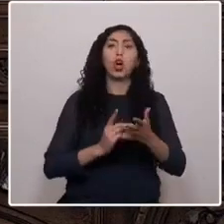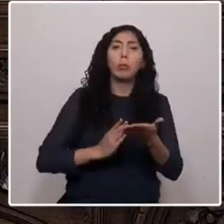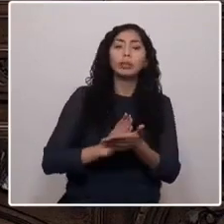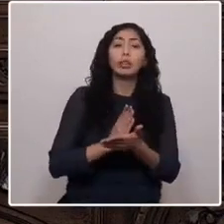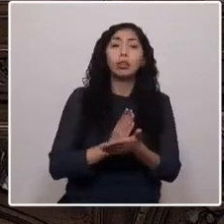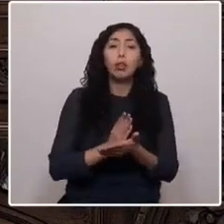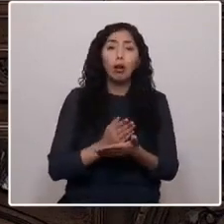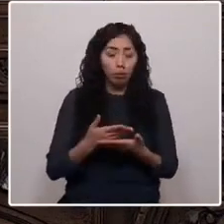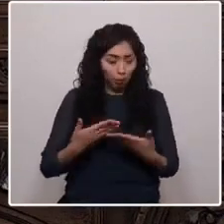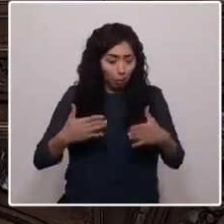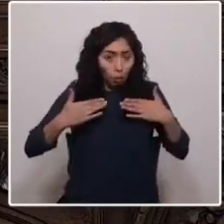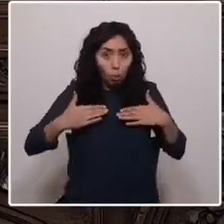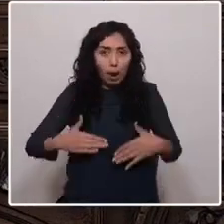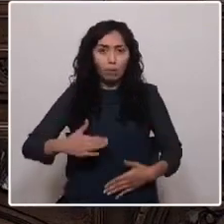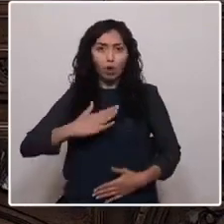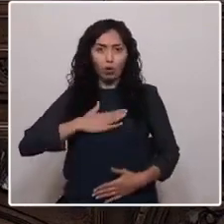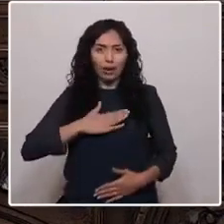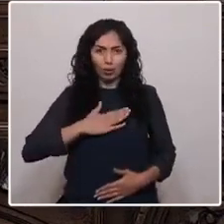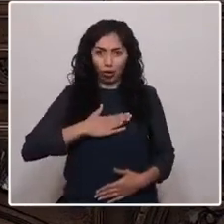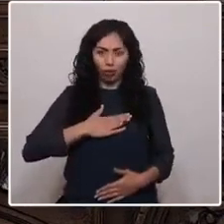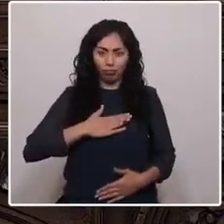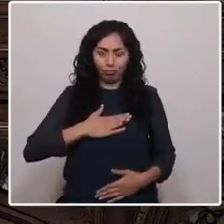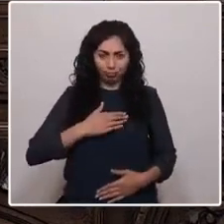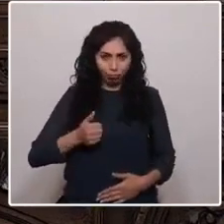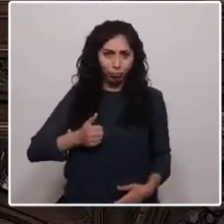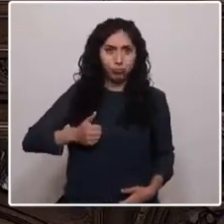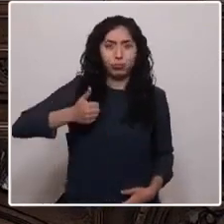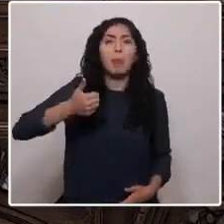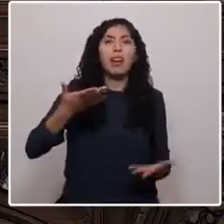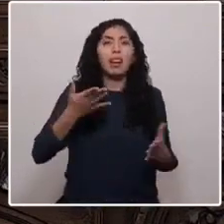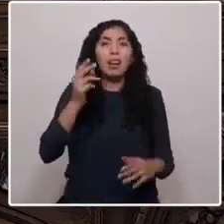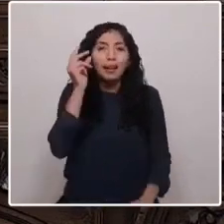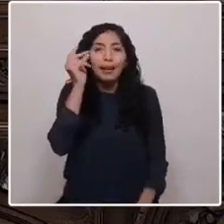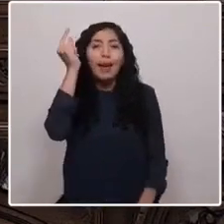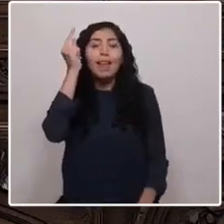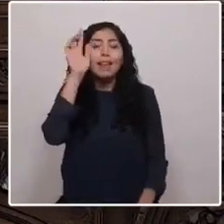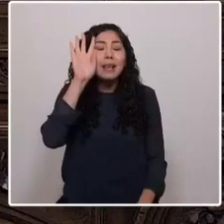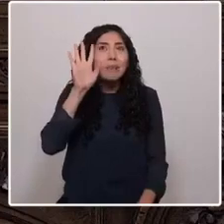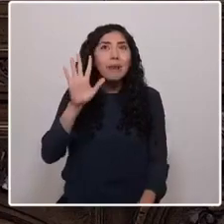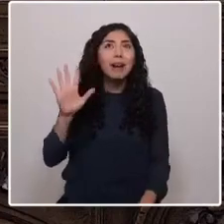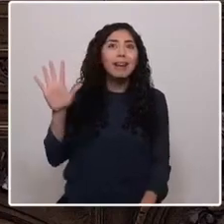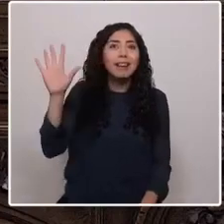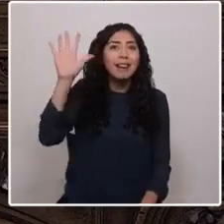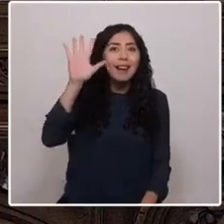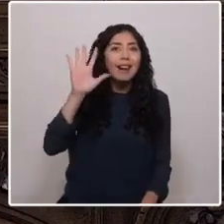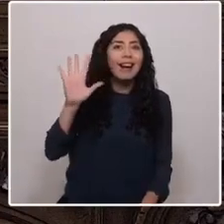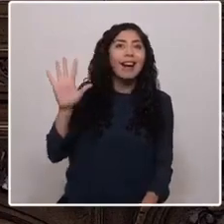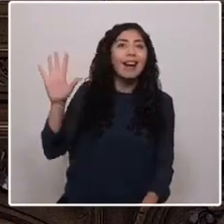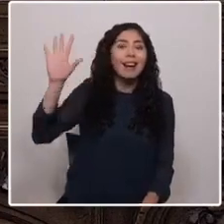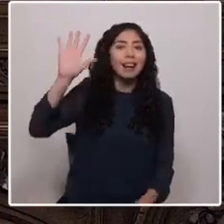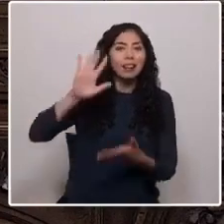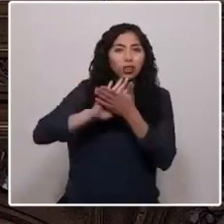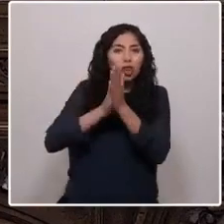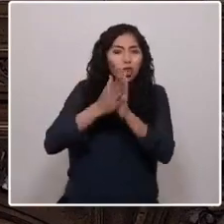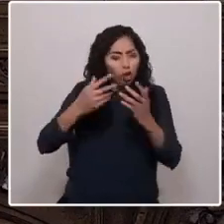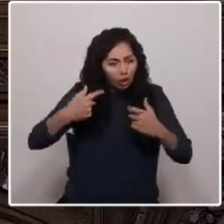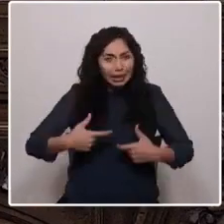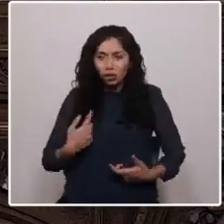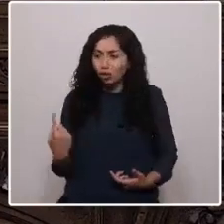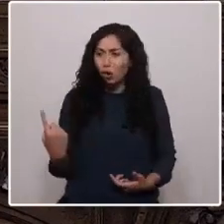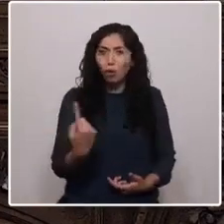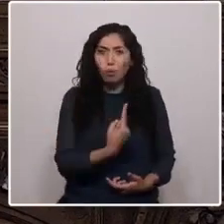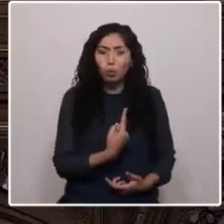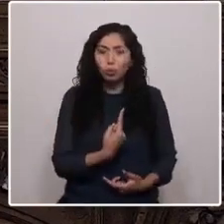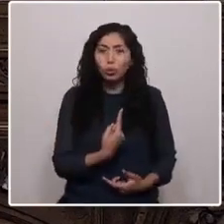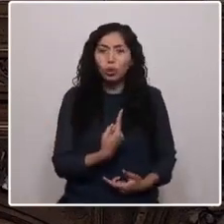cuerpo y el corazón para crear y imaginar desde la completud de lo que somos un buen